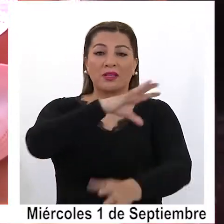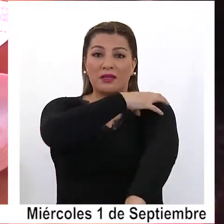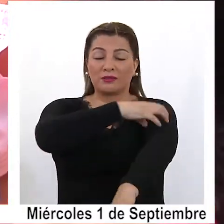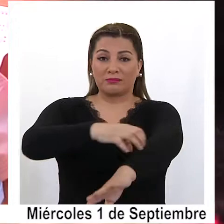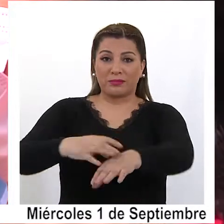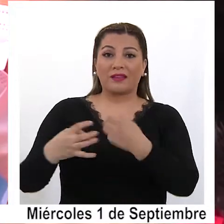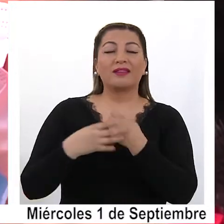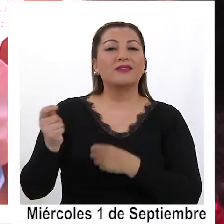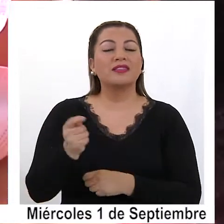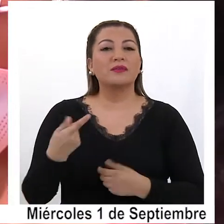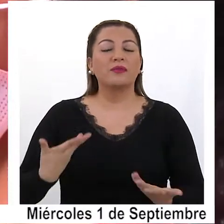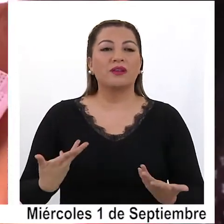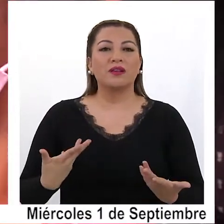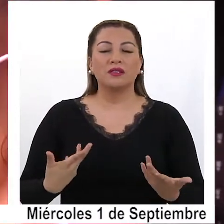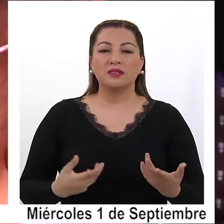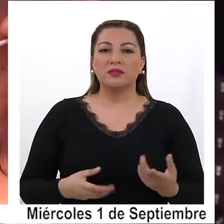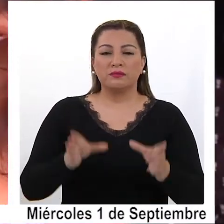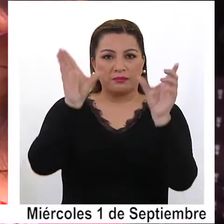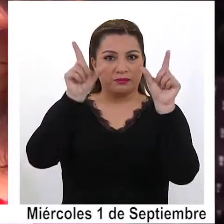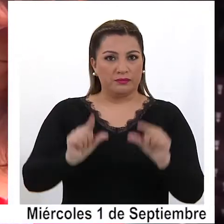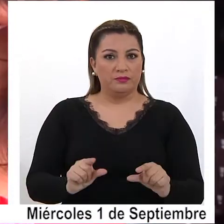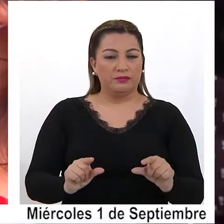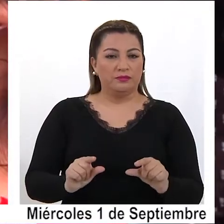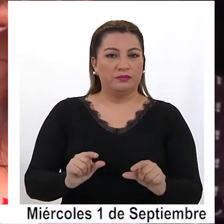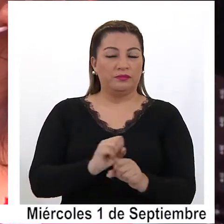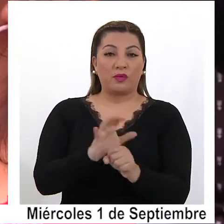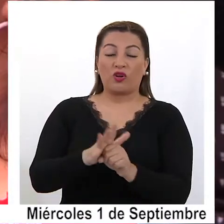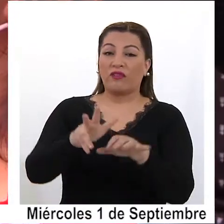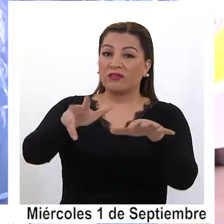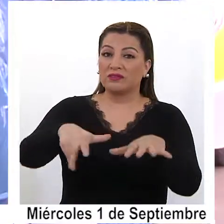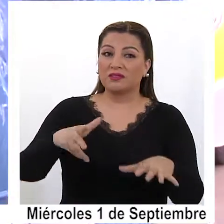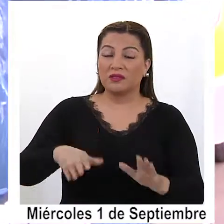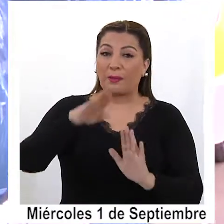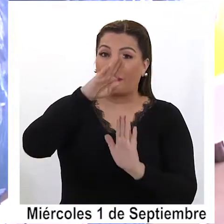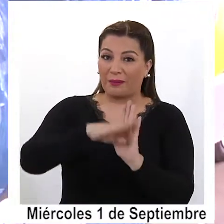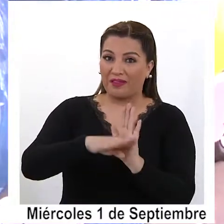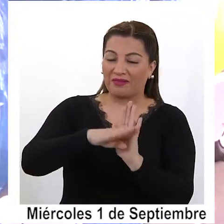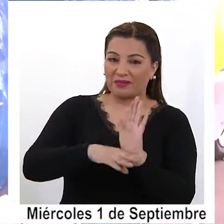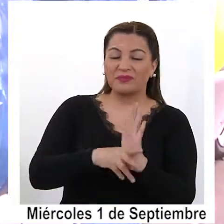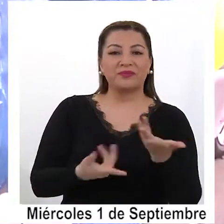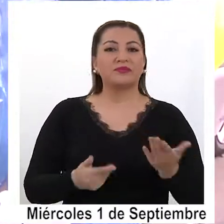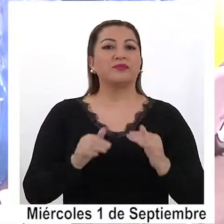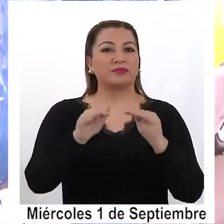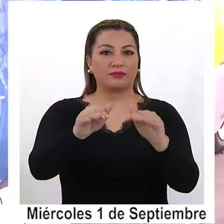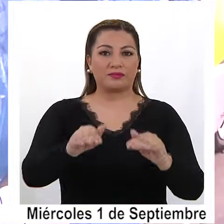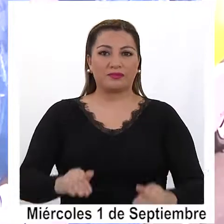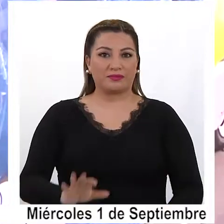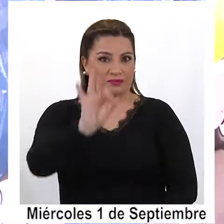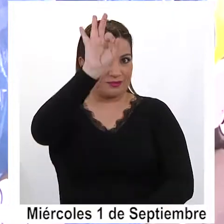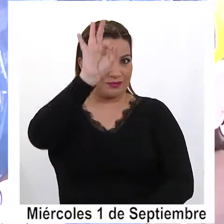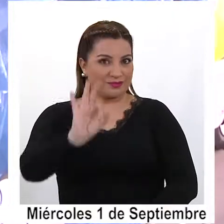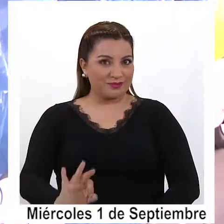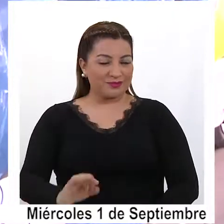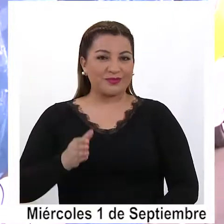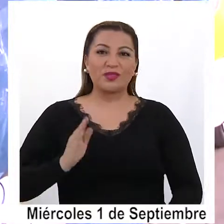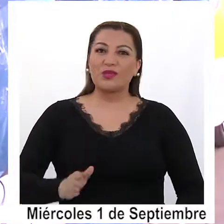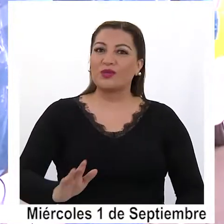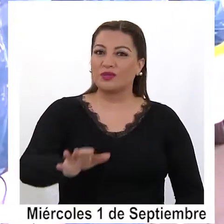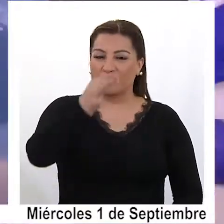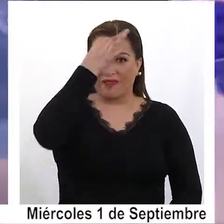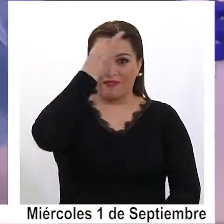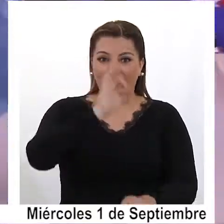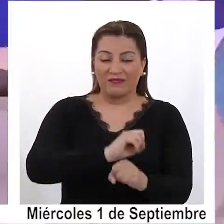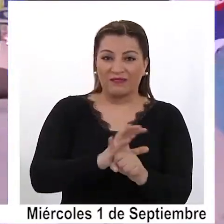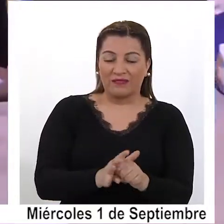región la tendencia de casos confirmados de COVID-19 va a la baja, así como el número de casos activos, es decir,